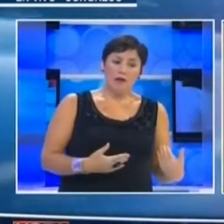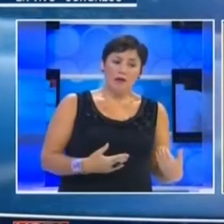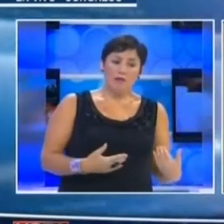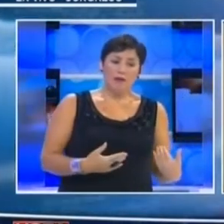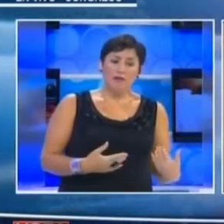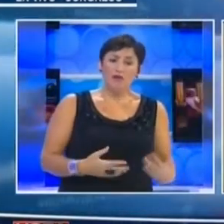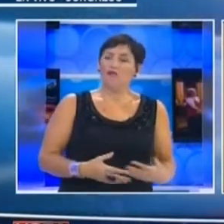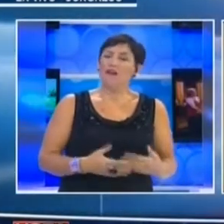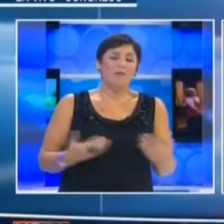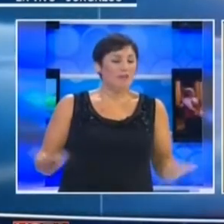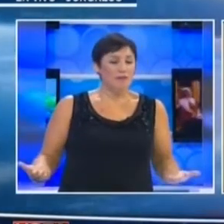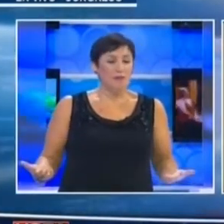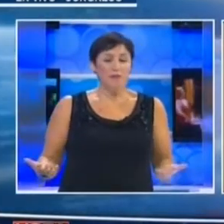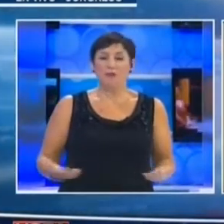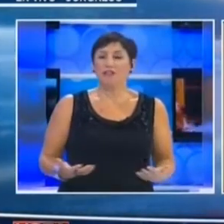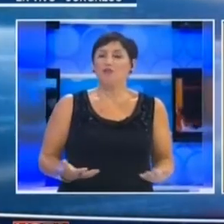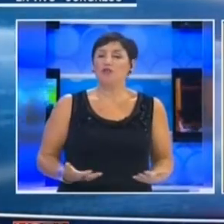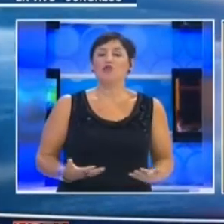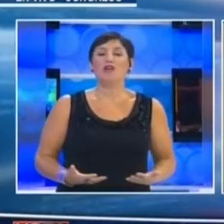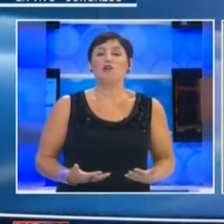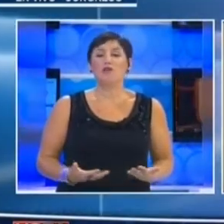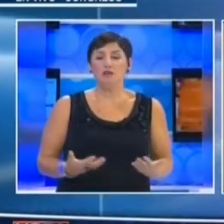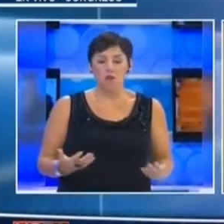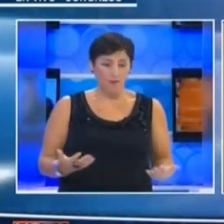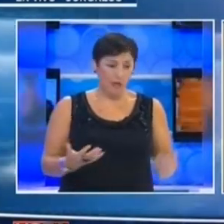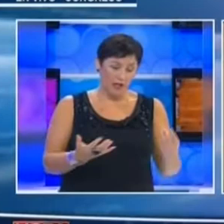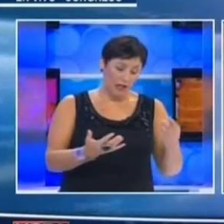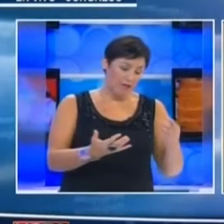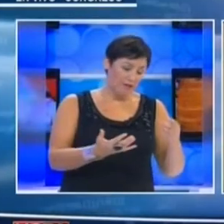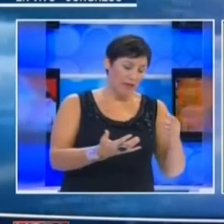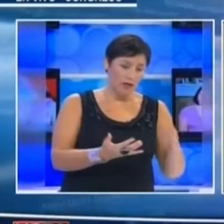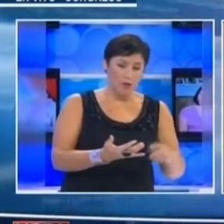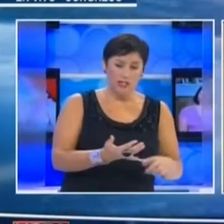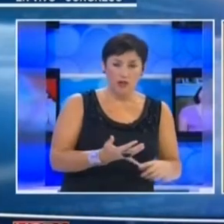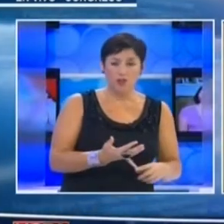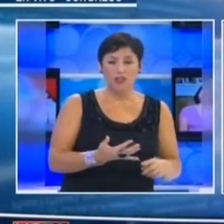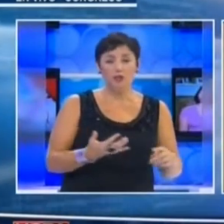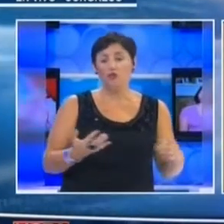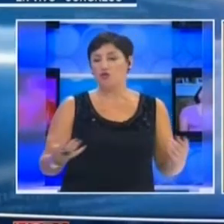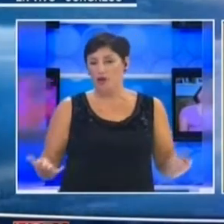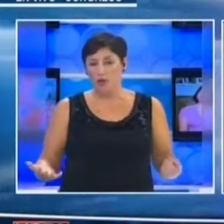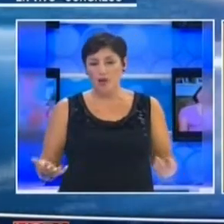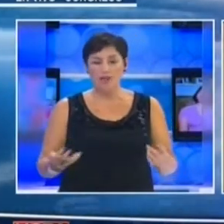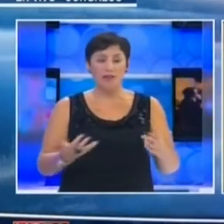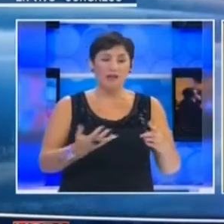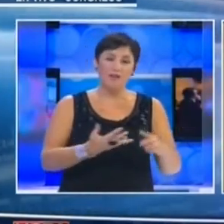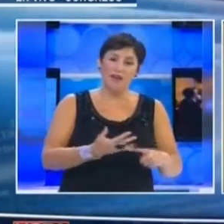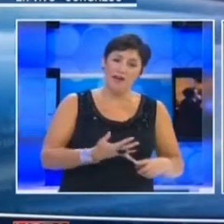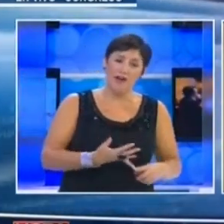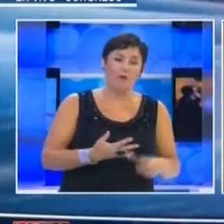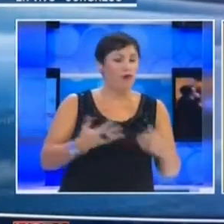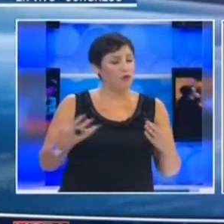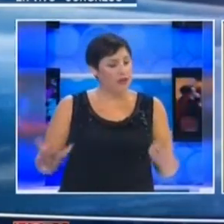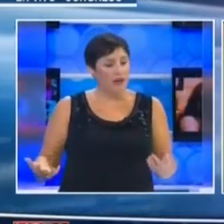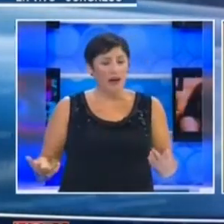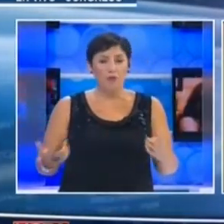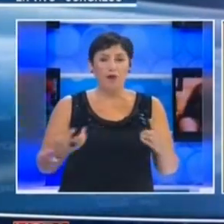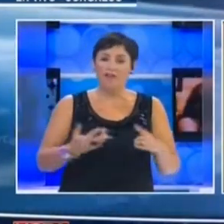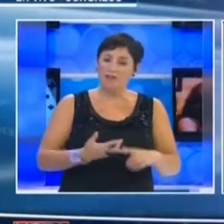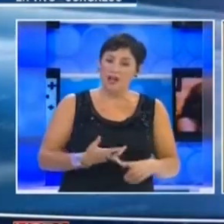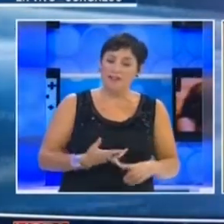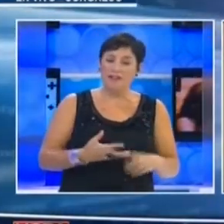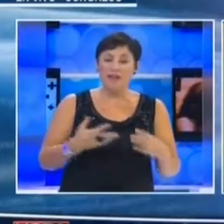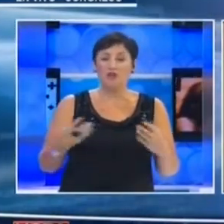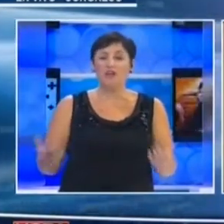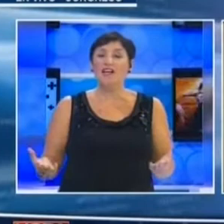vienen parlamentarios y finalmente terminan prometiendo muchas cosas que nunca se cumplen. Que se van a regularizar los títulos, no se regularizan, que les va a llegar agua, no llega el